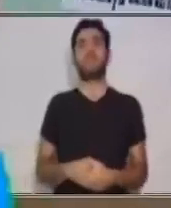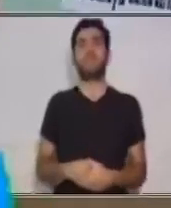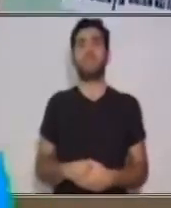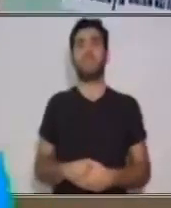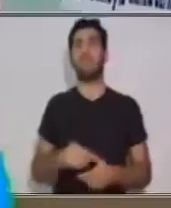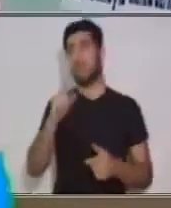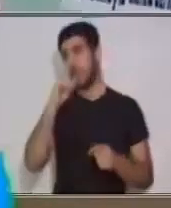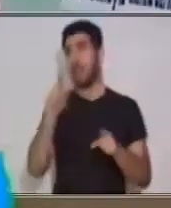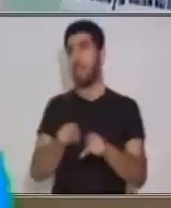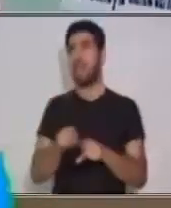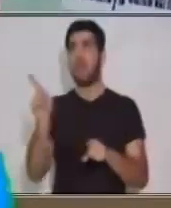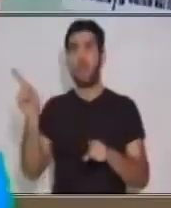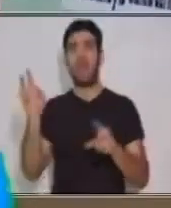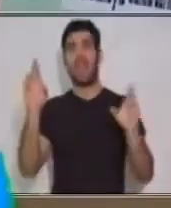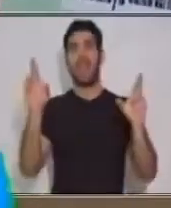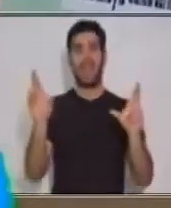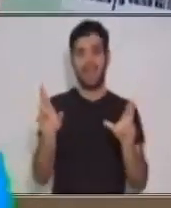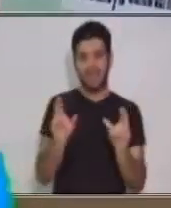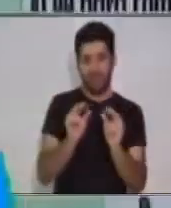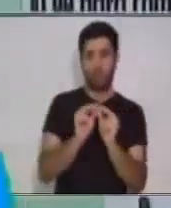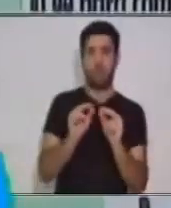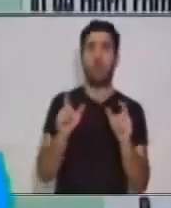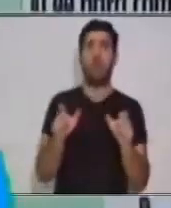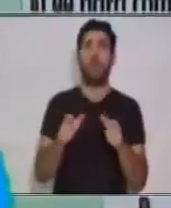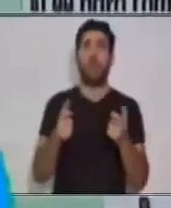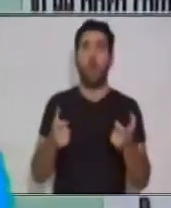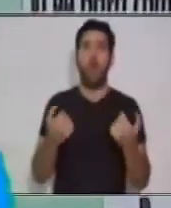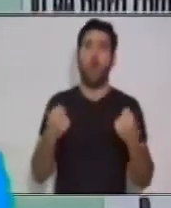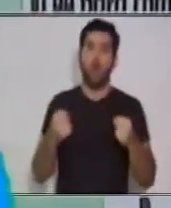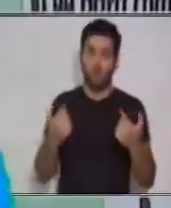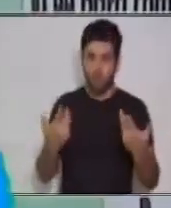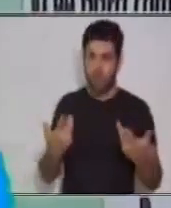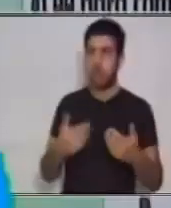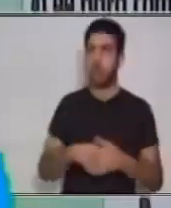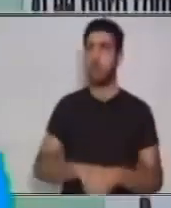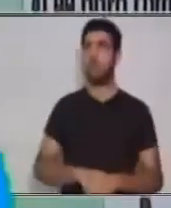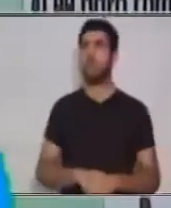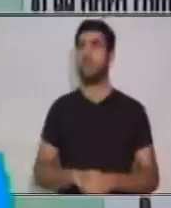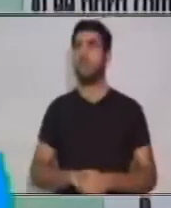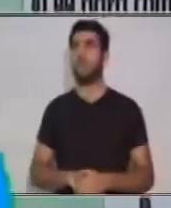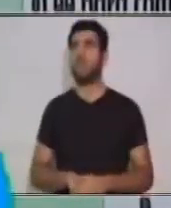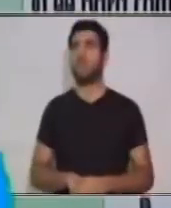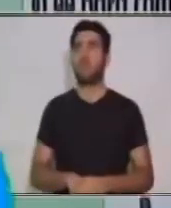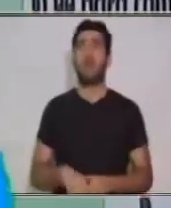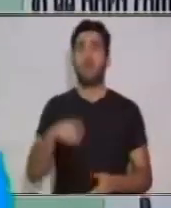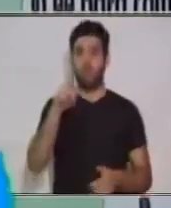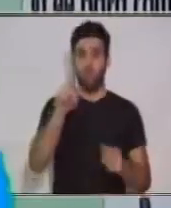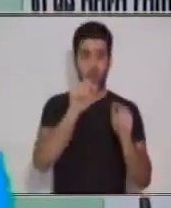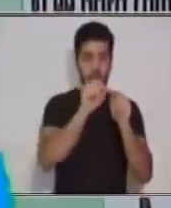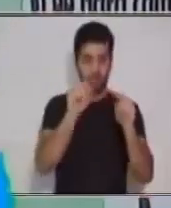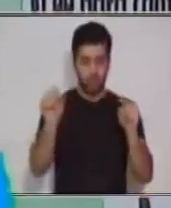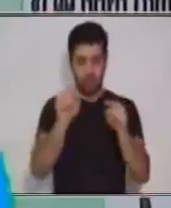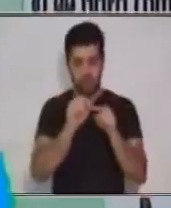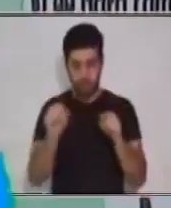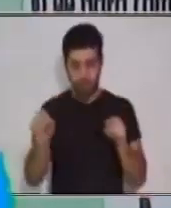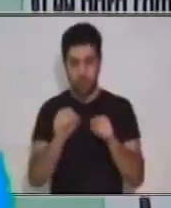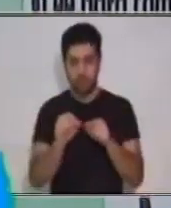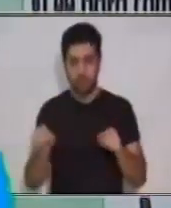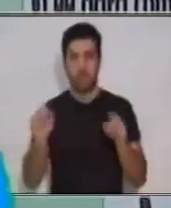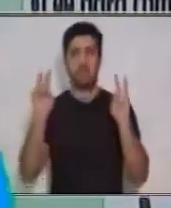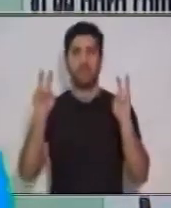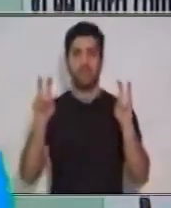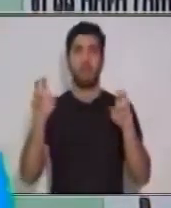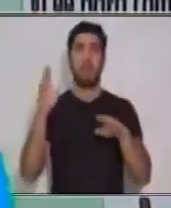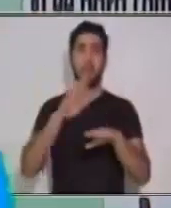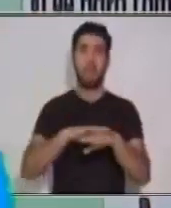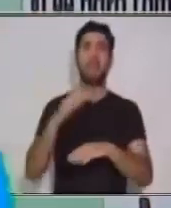por medio de un resumen. ¿Y cómo haces el resumen? Lo haces con esta otra herramienta. Resaltas o subrayas los temas más importantes